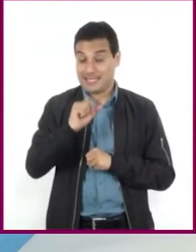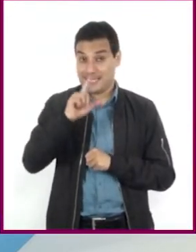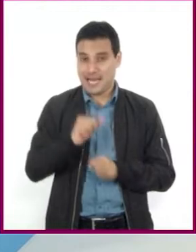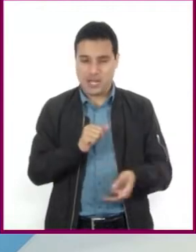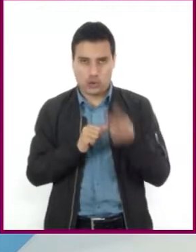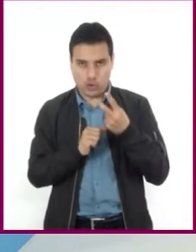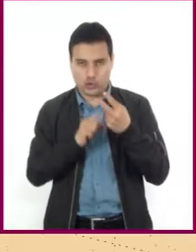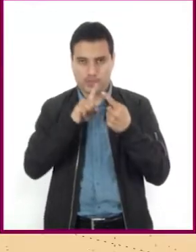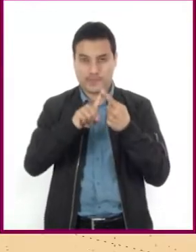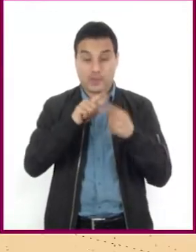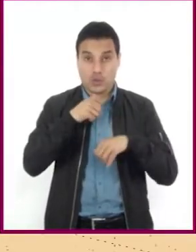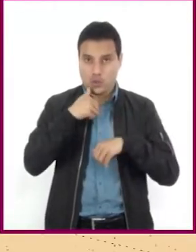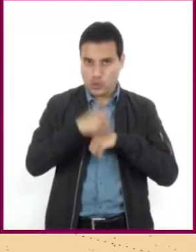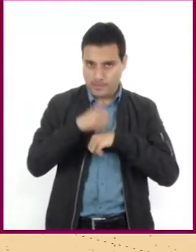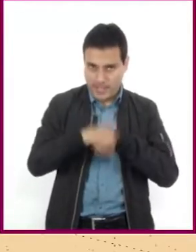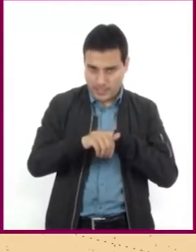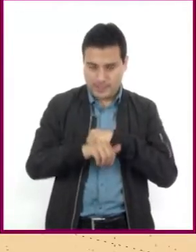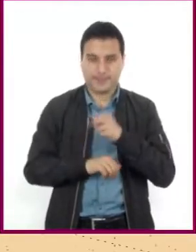y numérica.